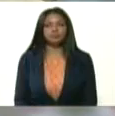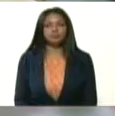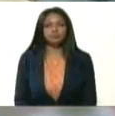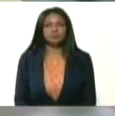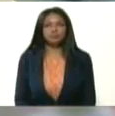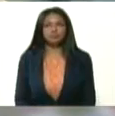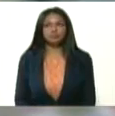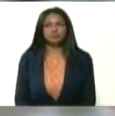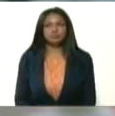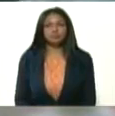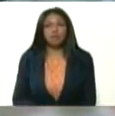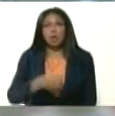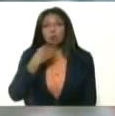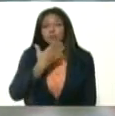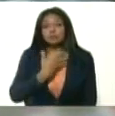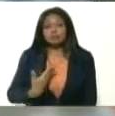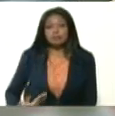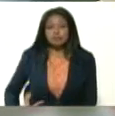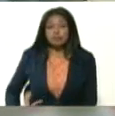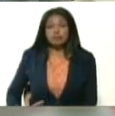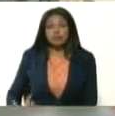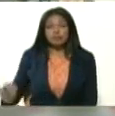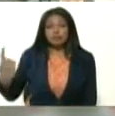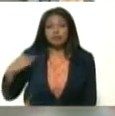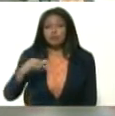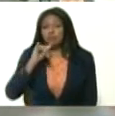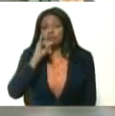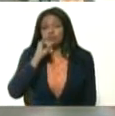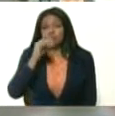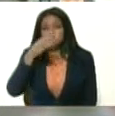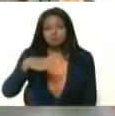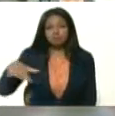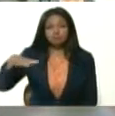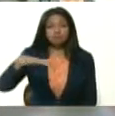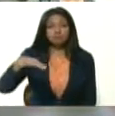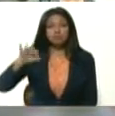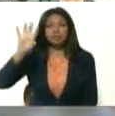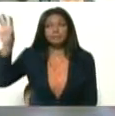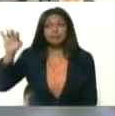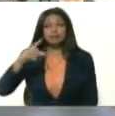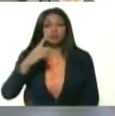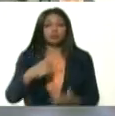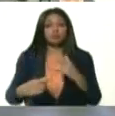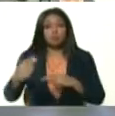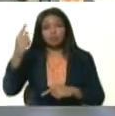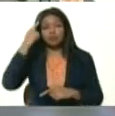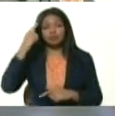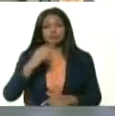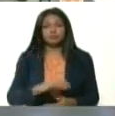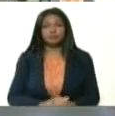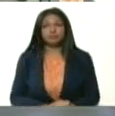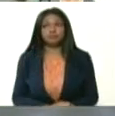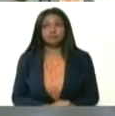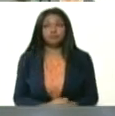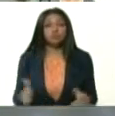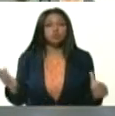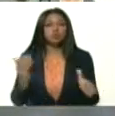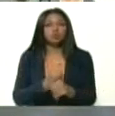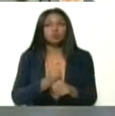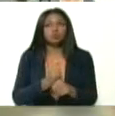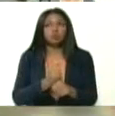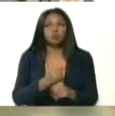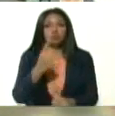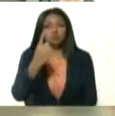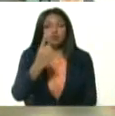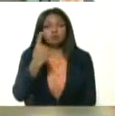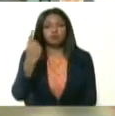Bueno, presidente, tenemos que informar al país que en las últimas 24 horas se ha detectado un